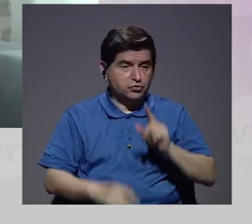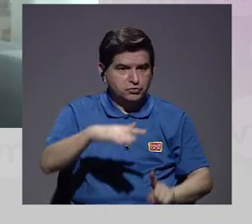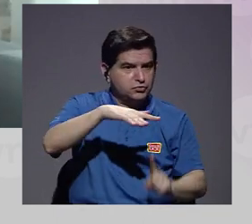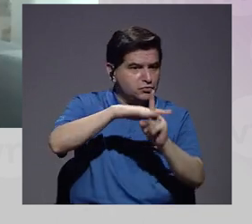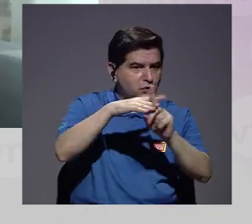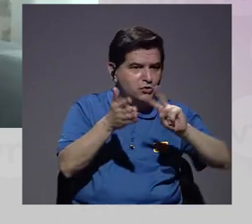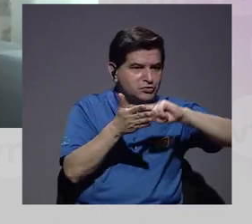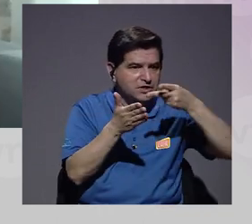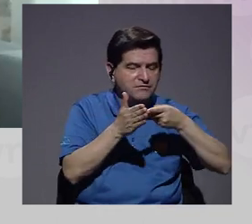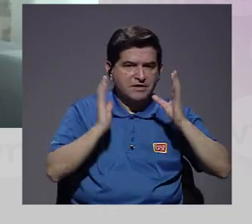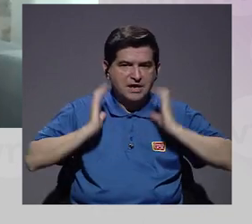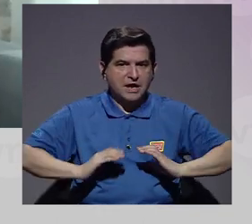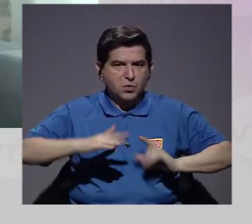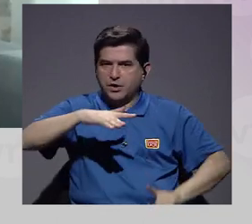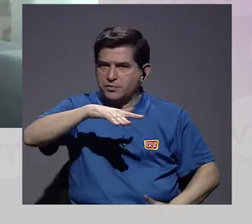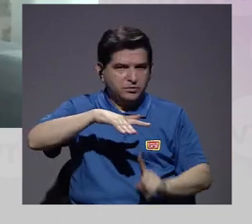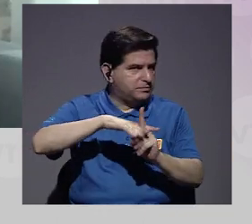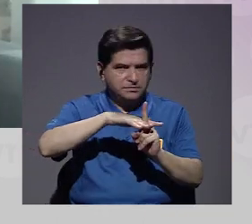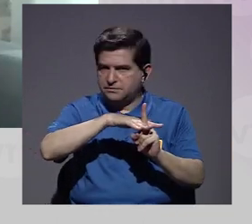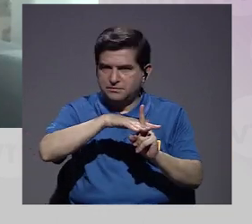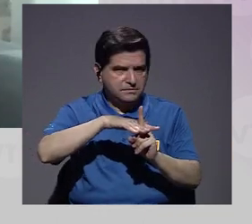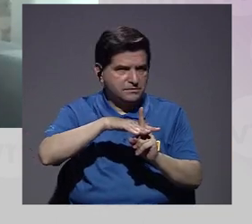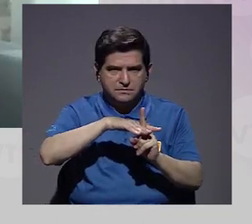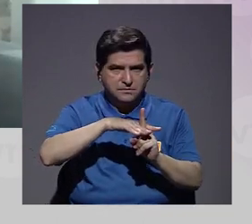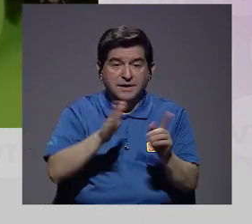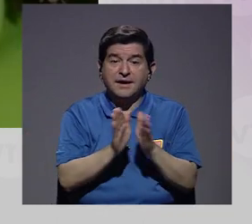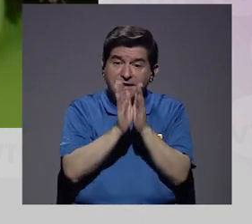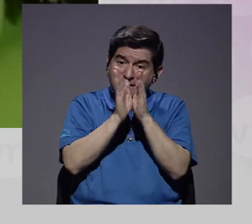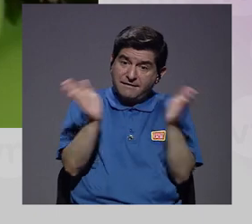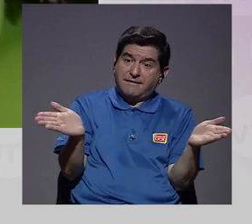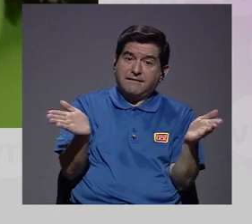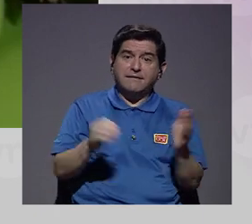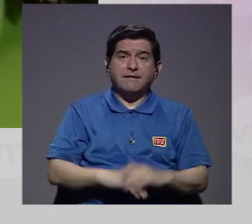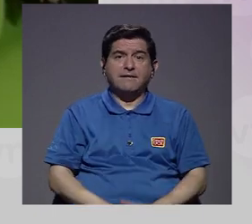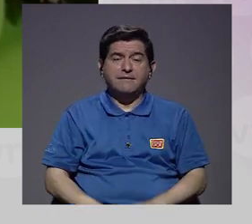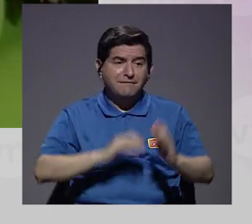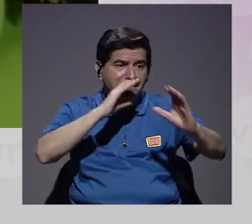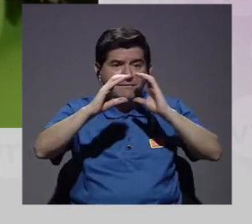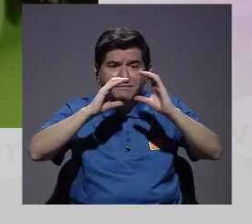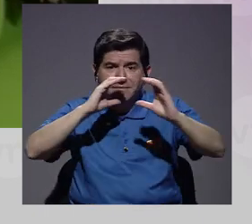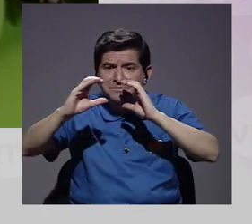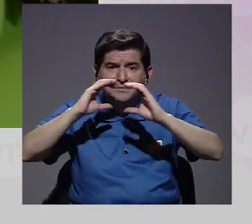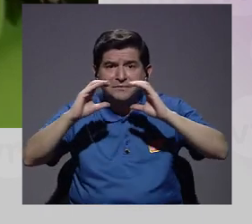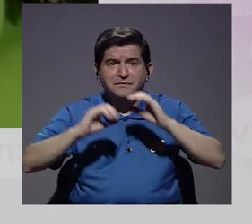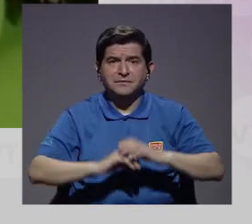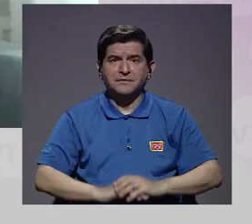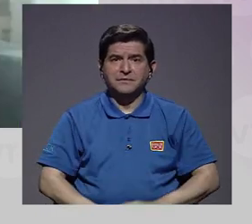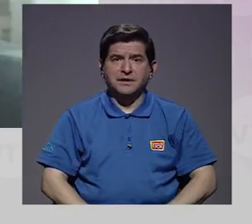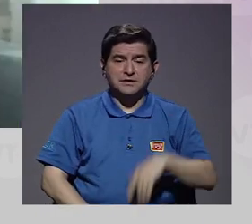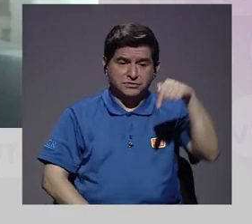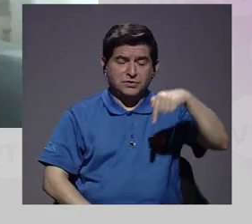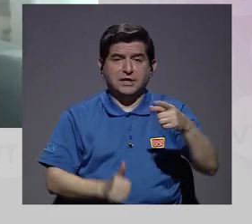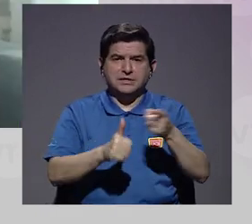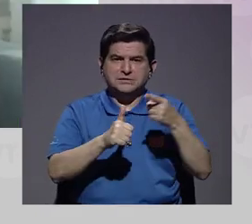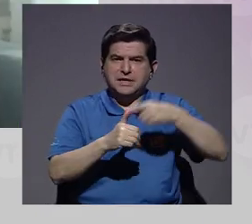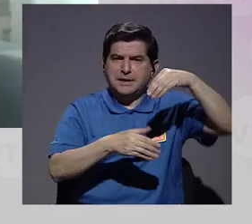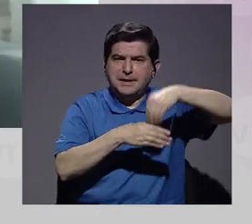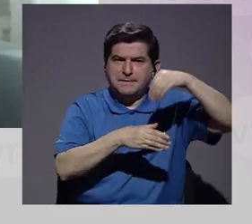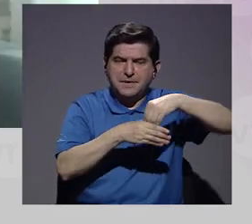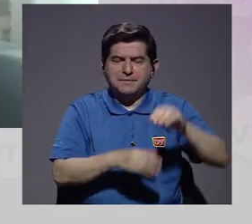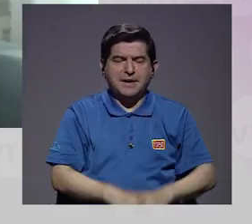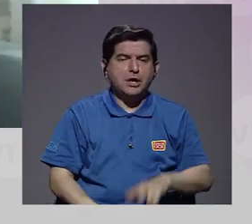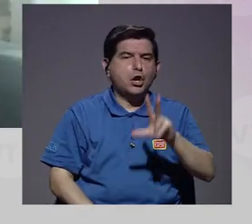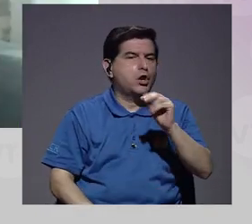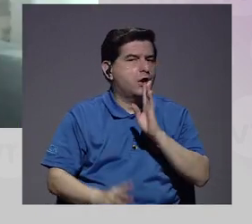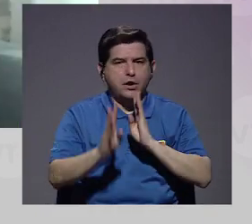estar presente es que no está el cuerpo. Y en general, la comunicación en este primer